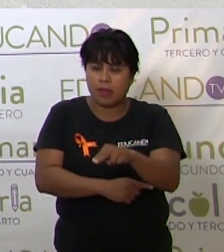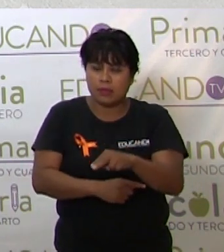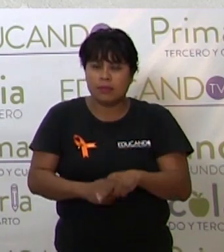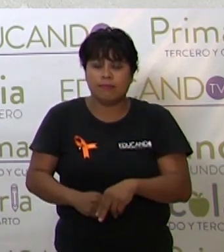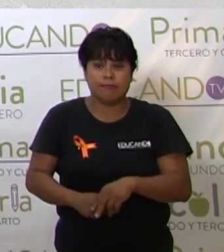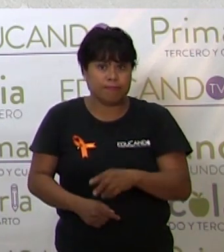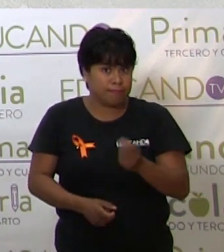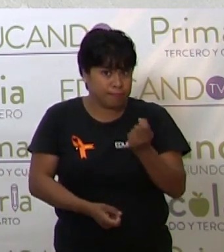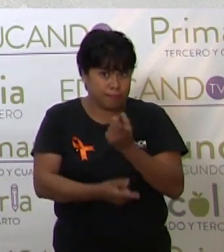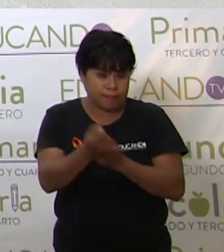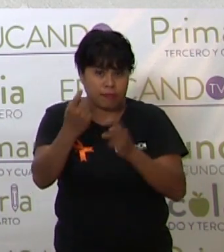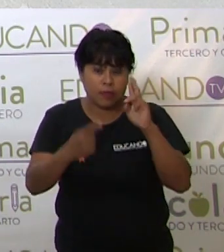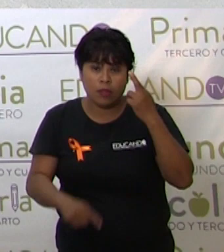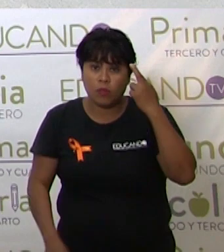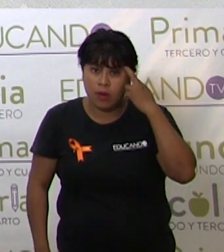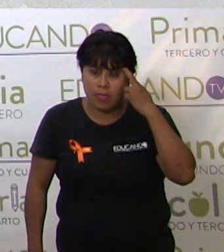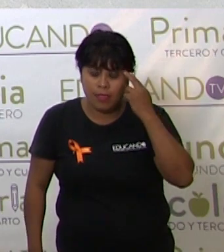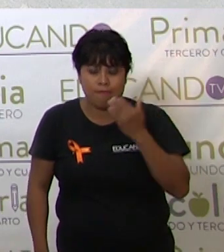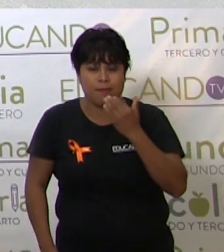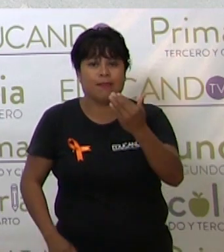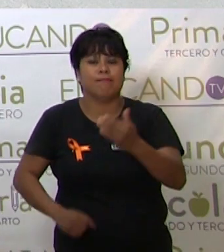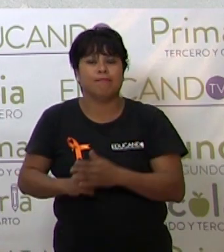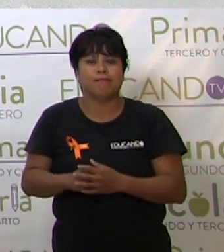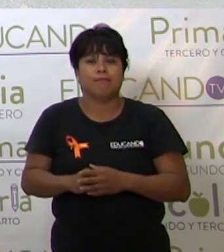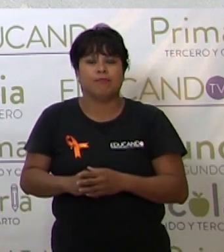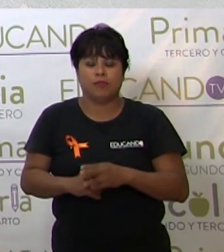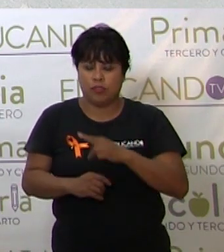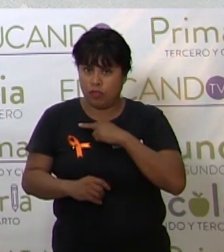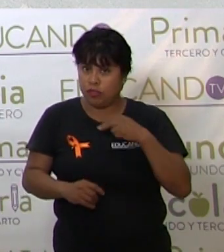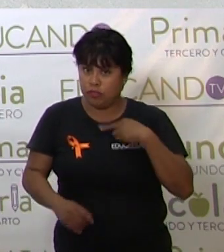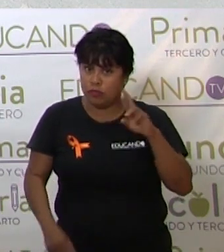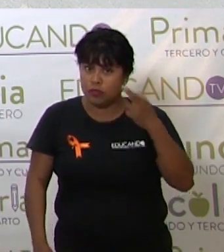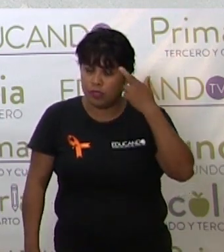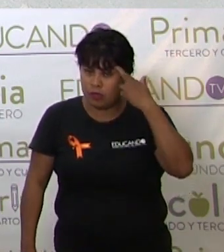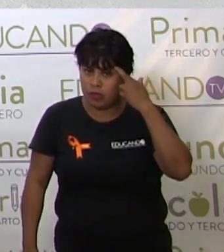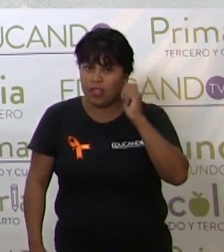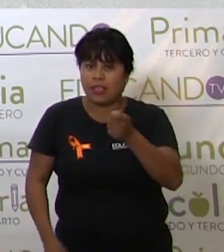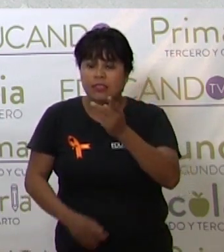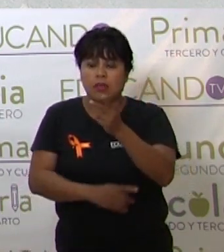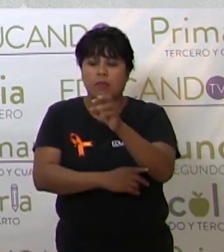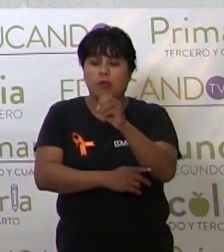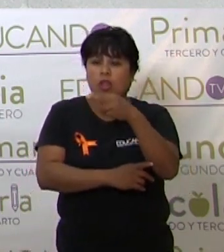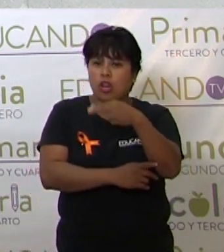¿Alguien recuerda? Bien. Vamos a darle un recordatorio a qué son los pronombres.